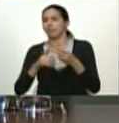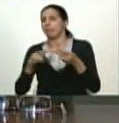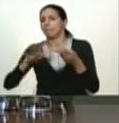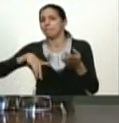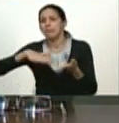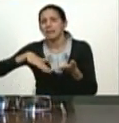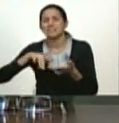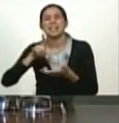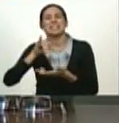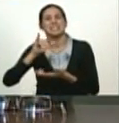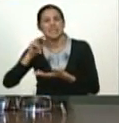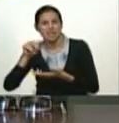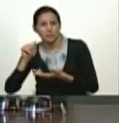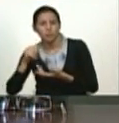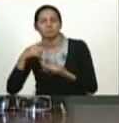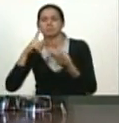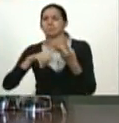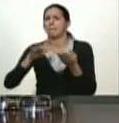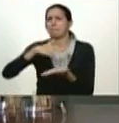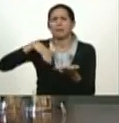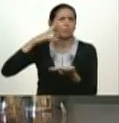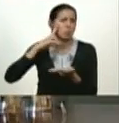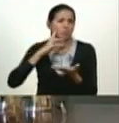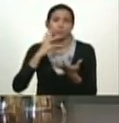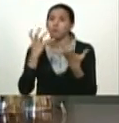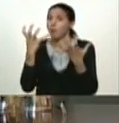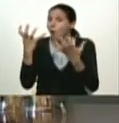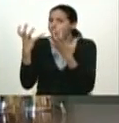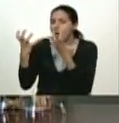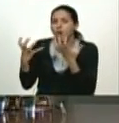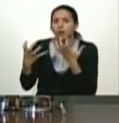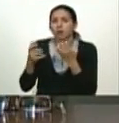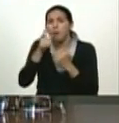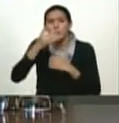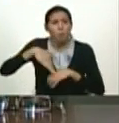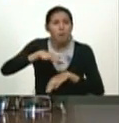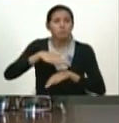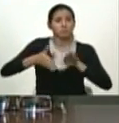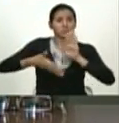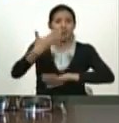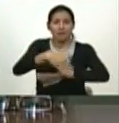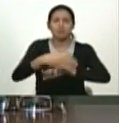Linarrón la plaza Bolívar en paz cuando el pueblo bolivareno sale a las calles hay paz